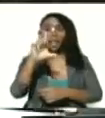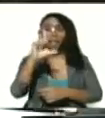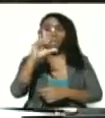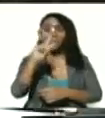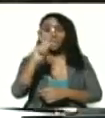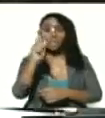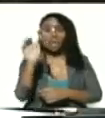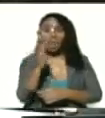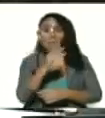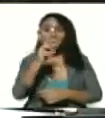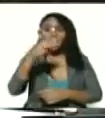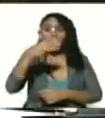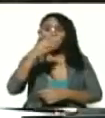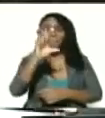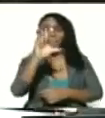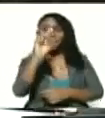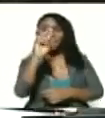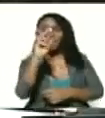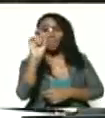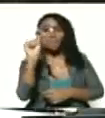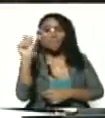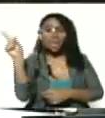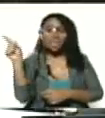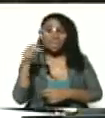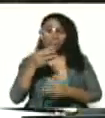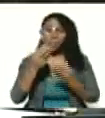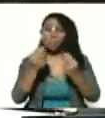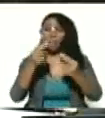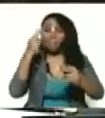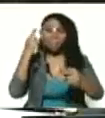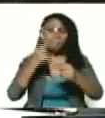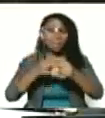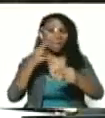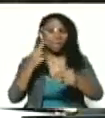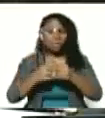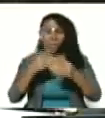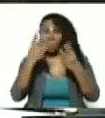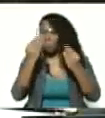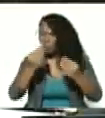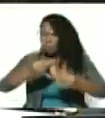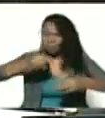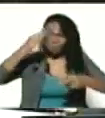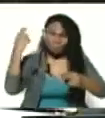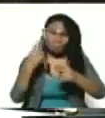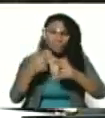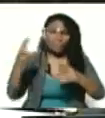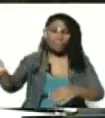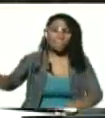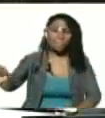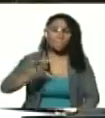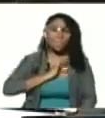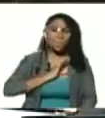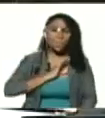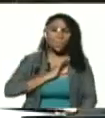es una cepa muy peligrosa muy pero muy infecciosa